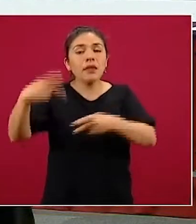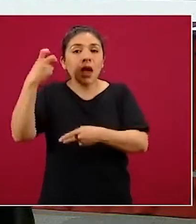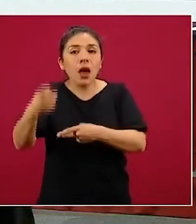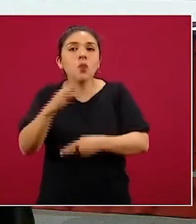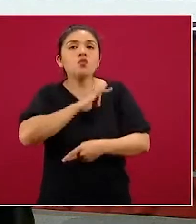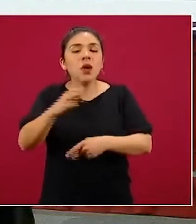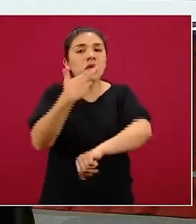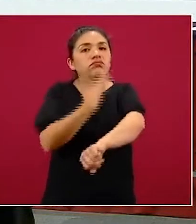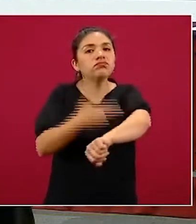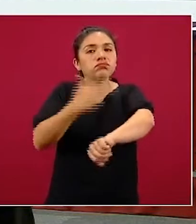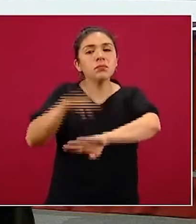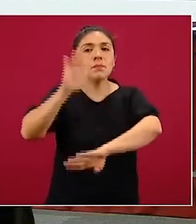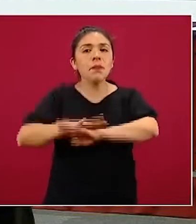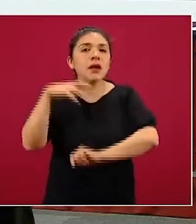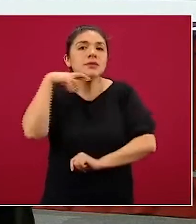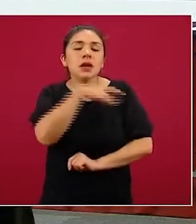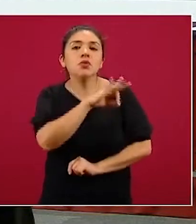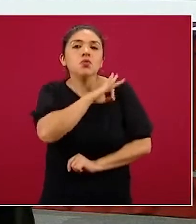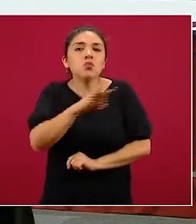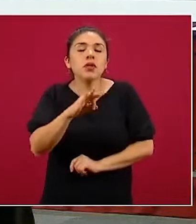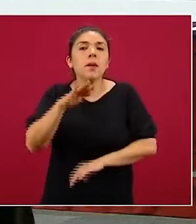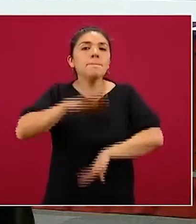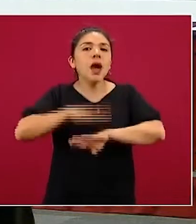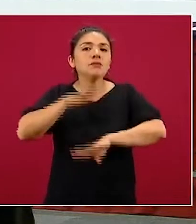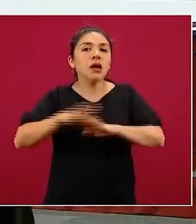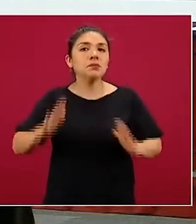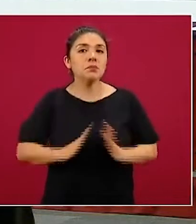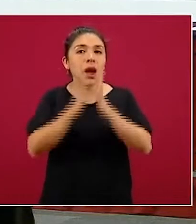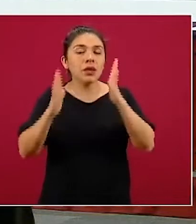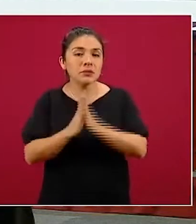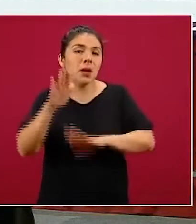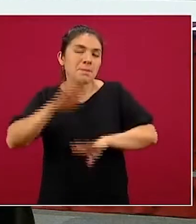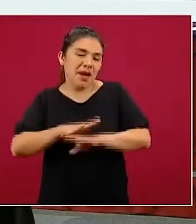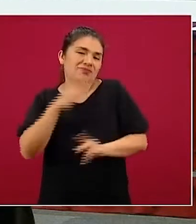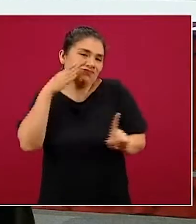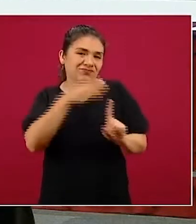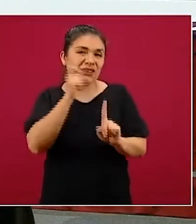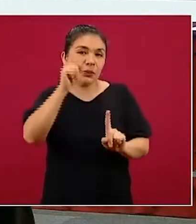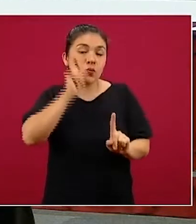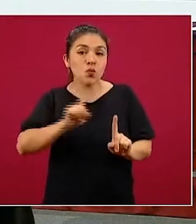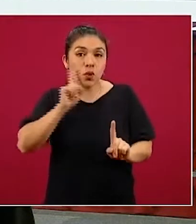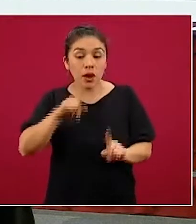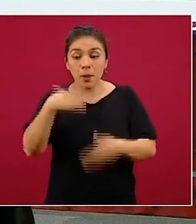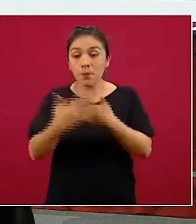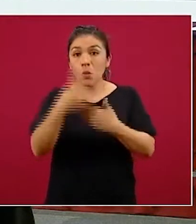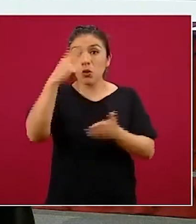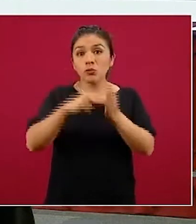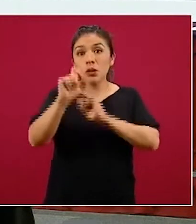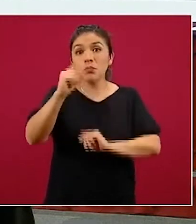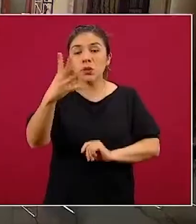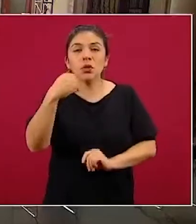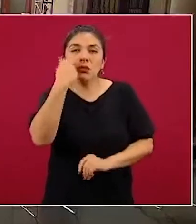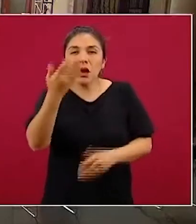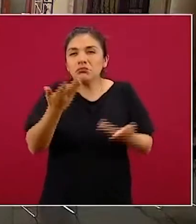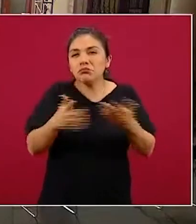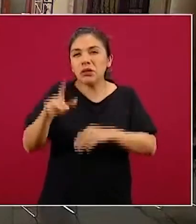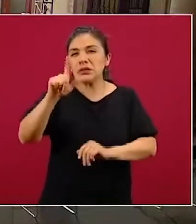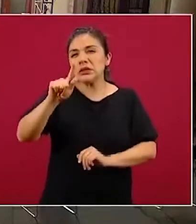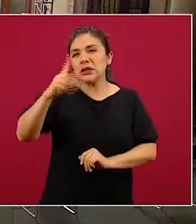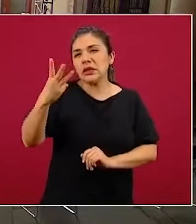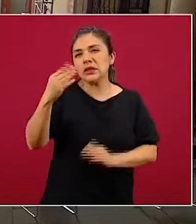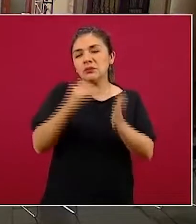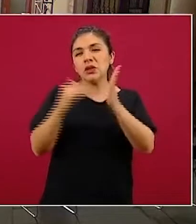donde puedan entrar más participantes, especialmente mujeres. Para 2024 se estima alrededor que 73